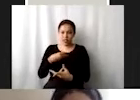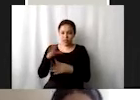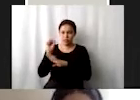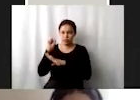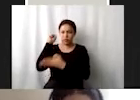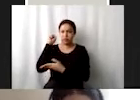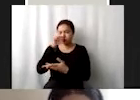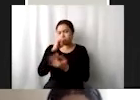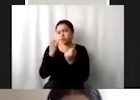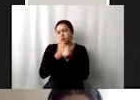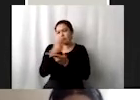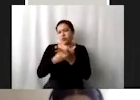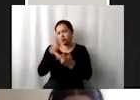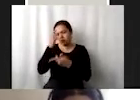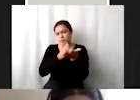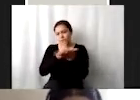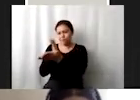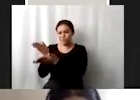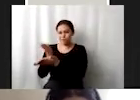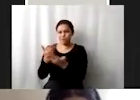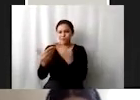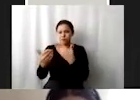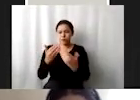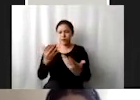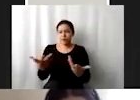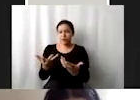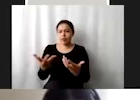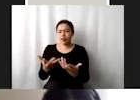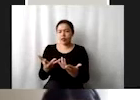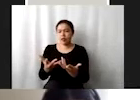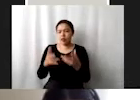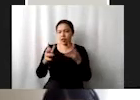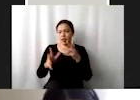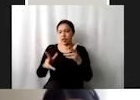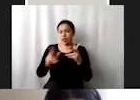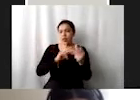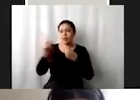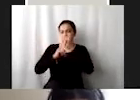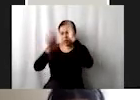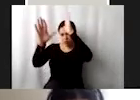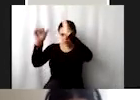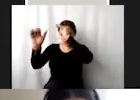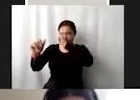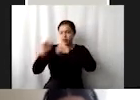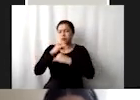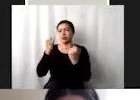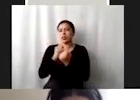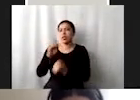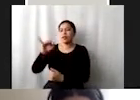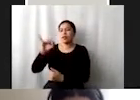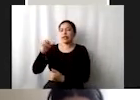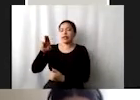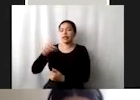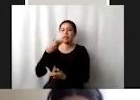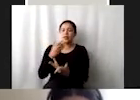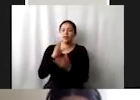programas de acción que se han sacado de acuerdos de países como la Plataforma de Acción de Beijing y otros